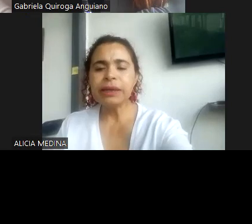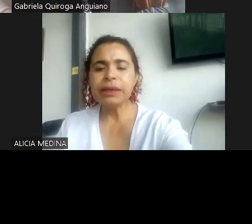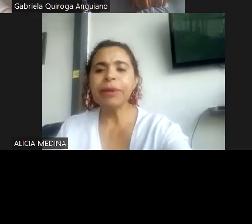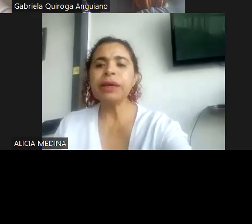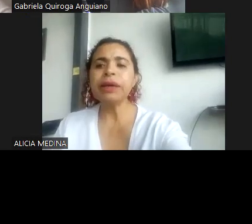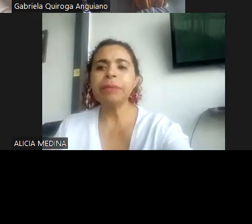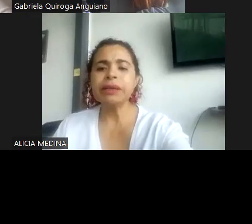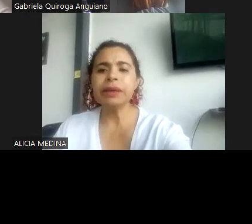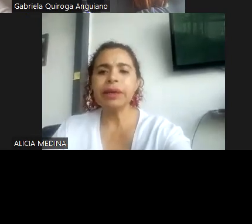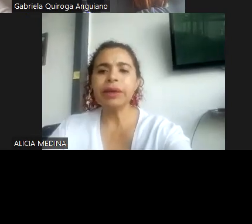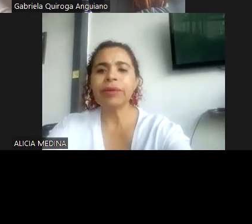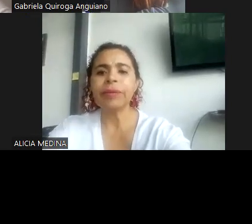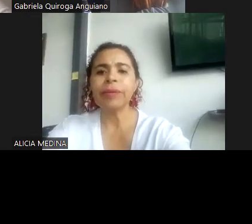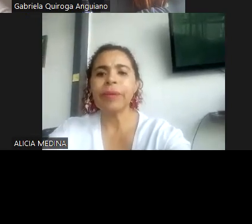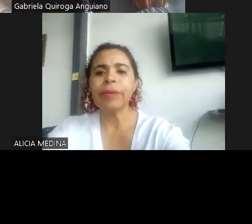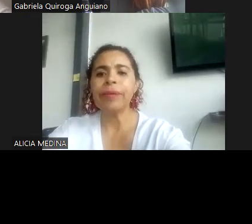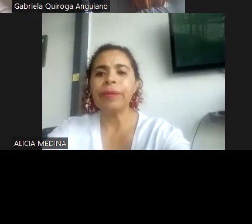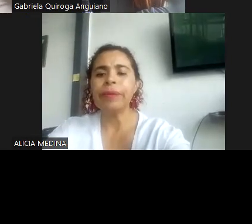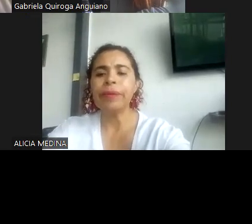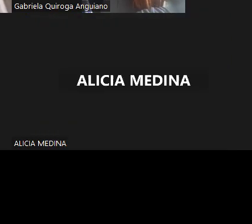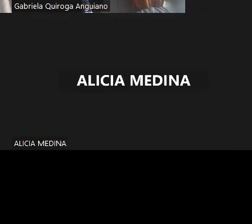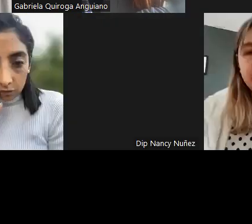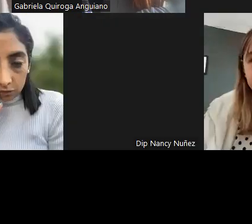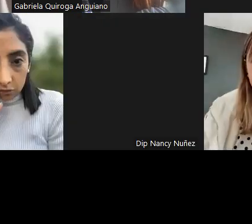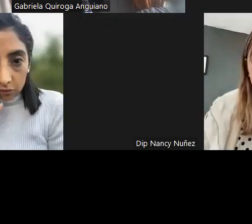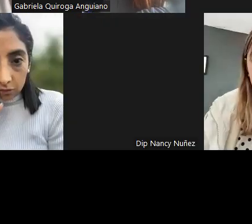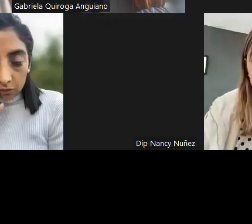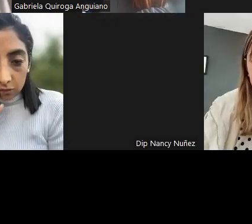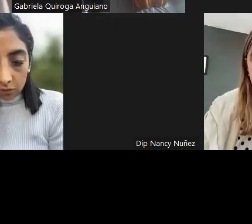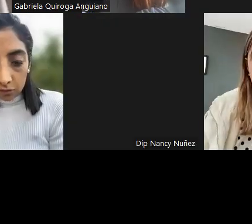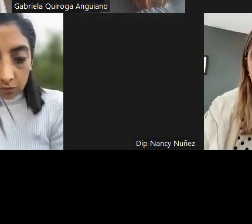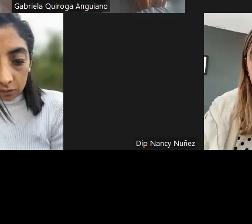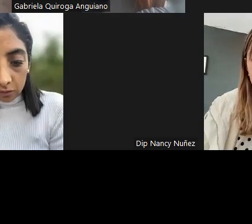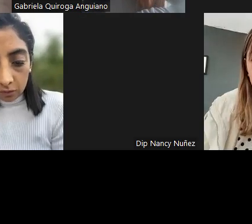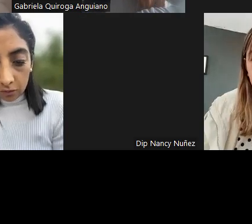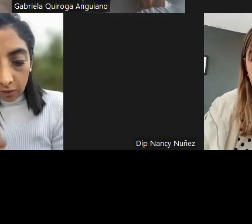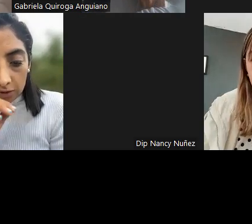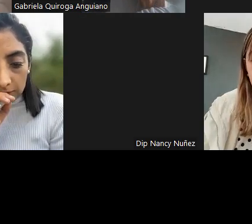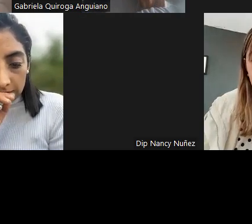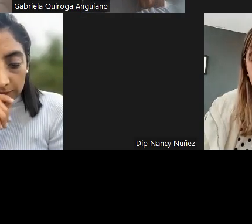Alicia Medina presente. Diputada Marcela Fuente Castillo.